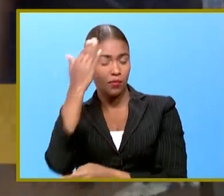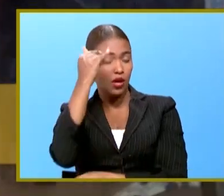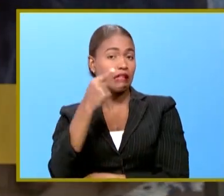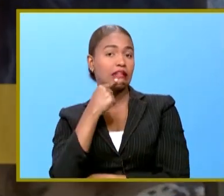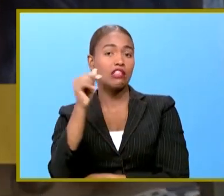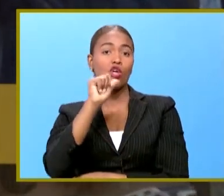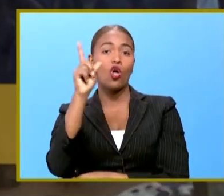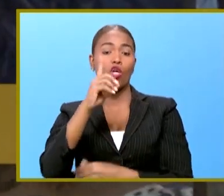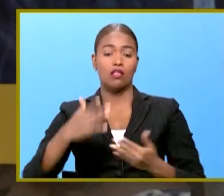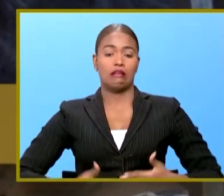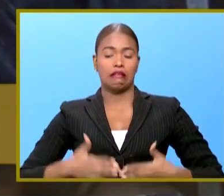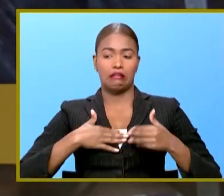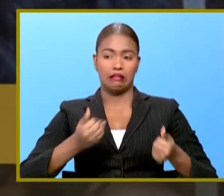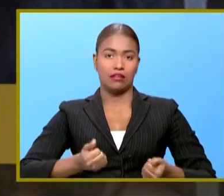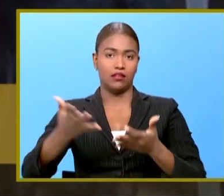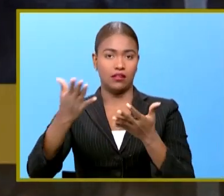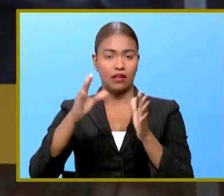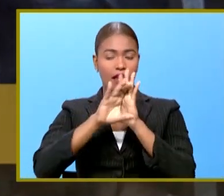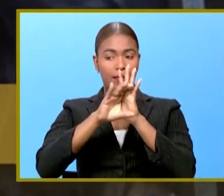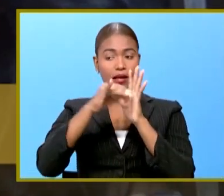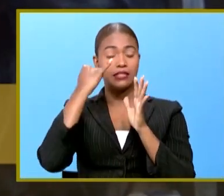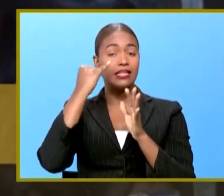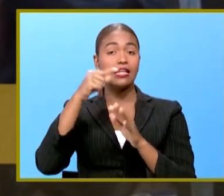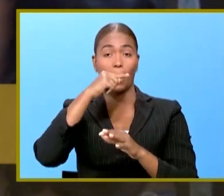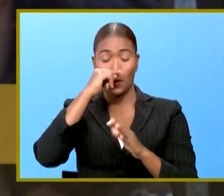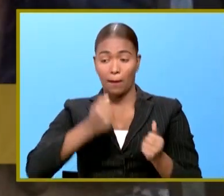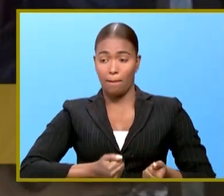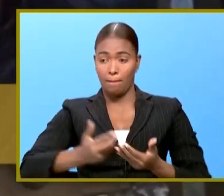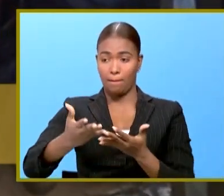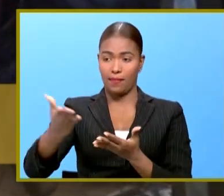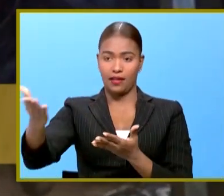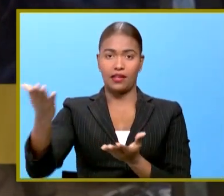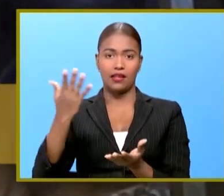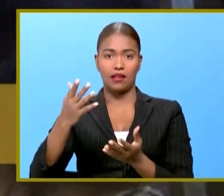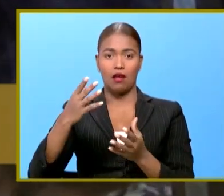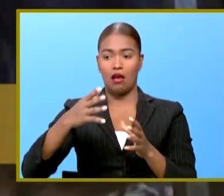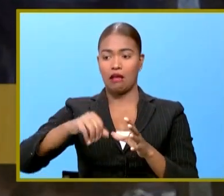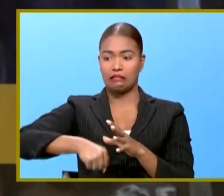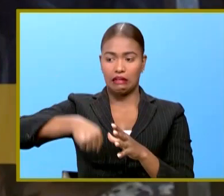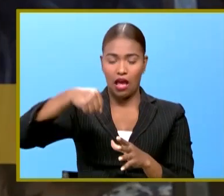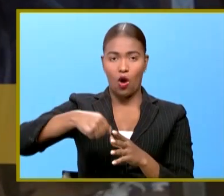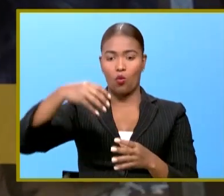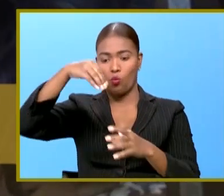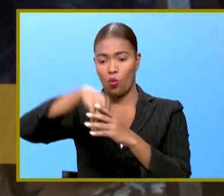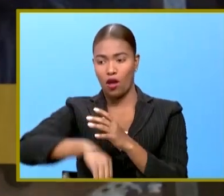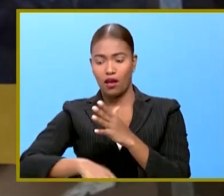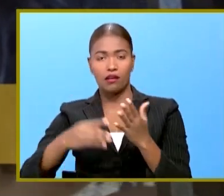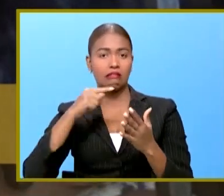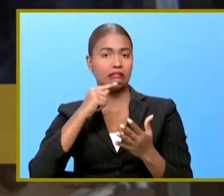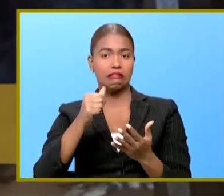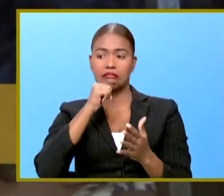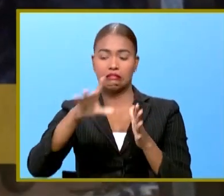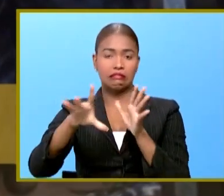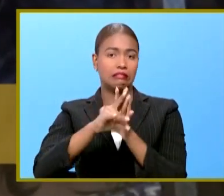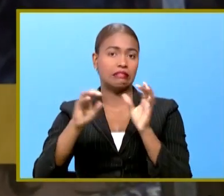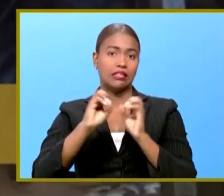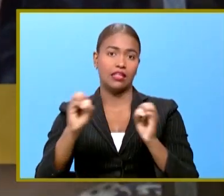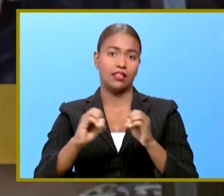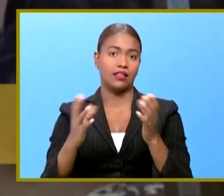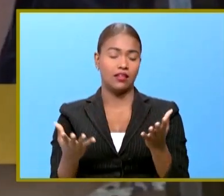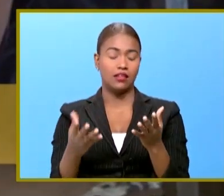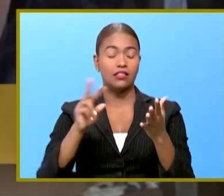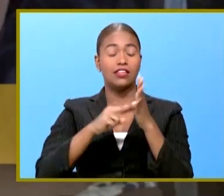donde tiró la niña pero yo digo que si por ejemplo la niña había sido tirada ahí había aparecido por lo menos en saco unos calicitos que ya andaban con unos calicitos había apoyado por encima